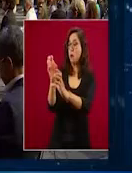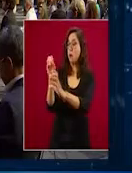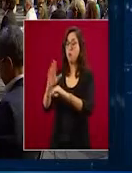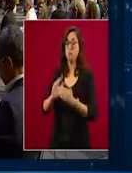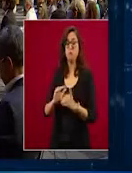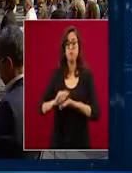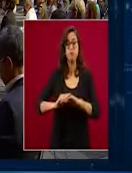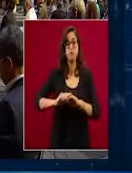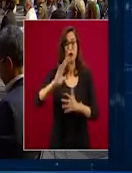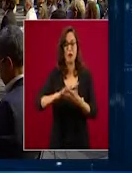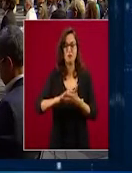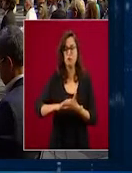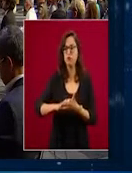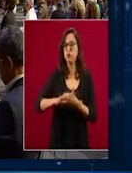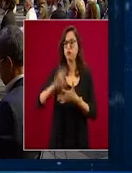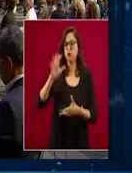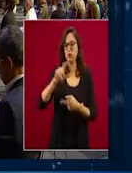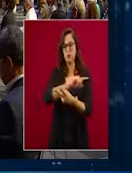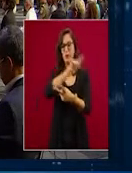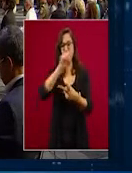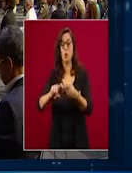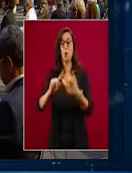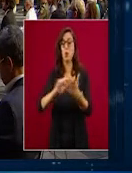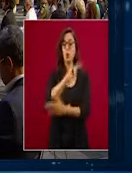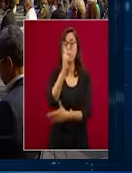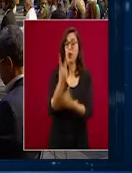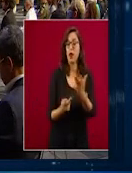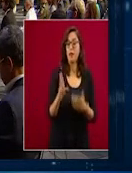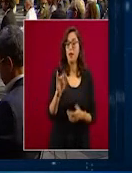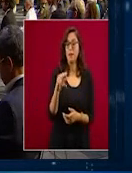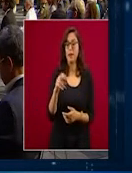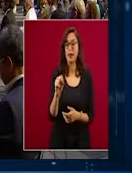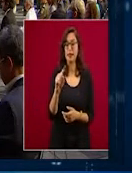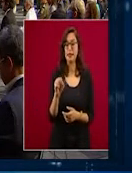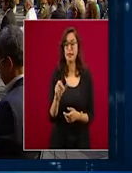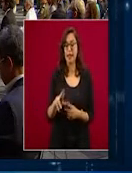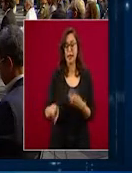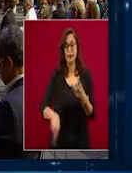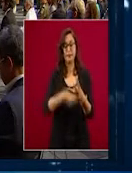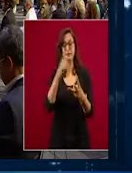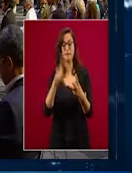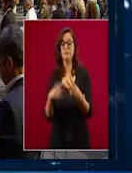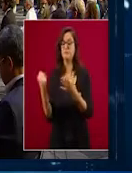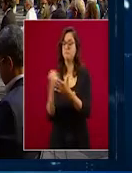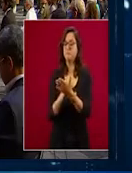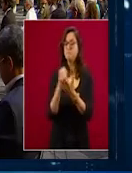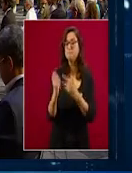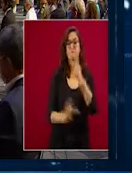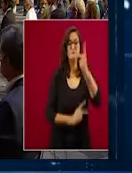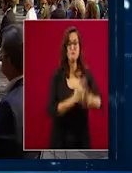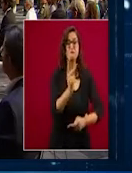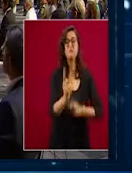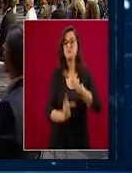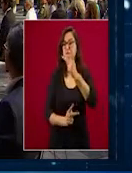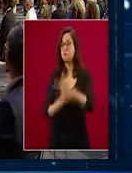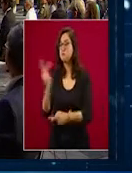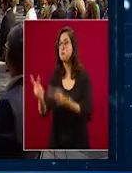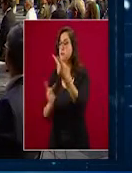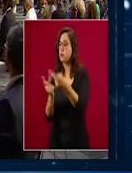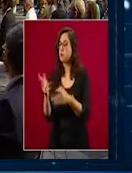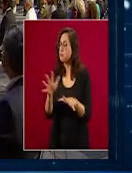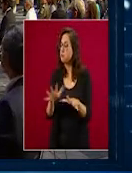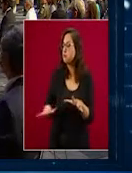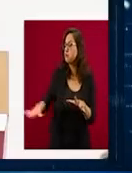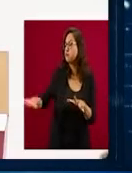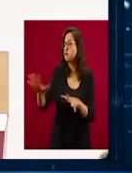gobierno, recaudado o que forme parte de un paquete que pudo estimular la inversión